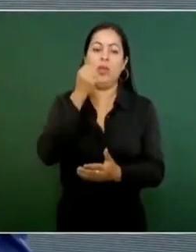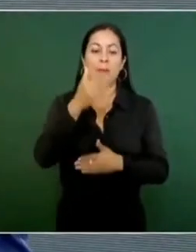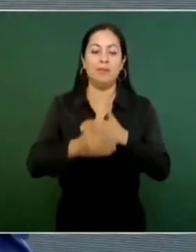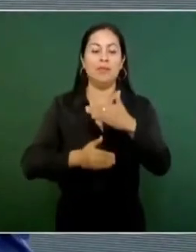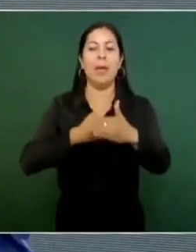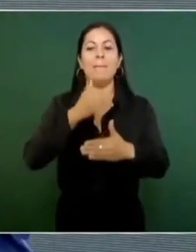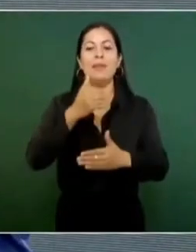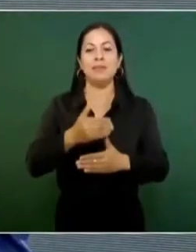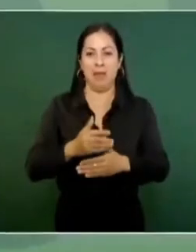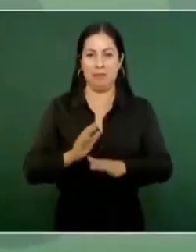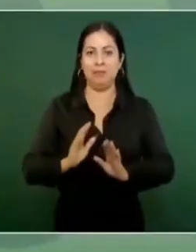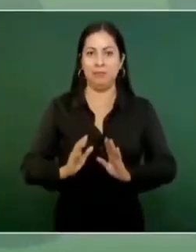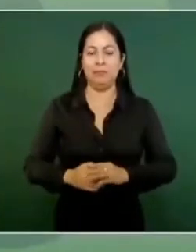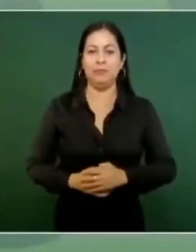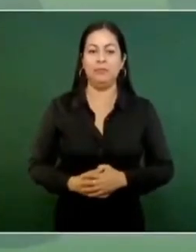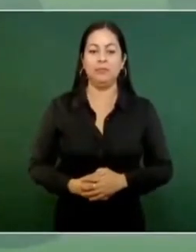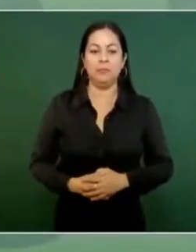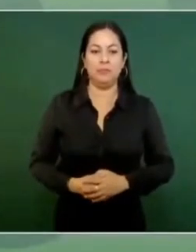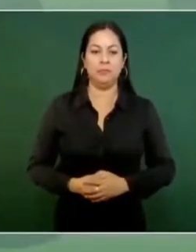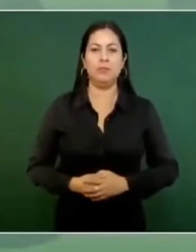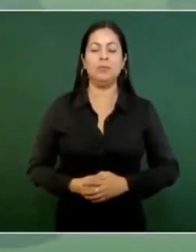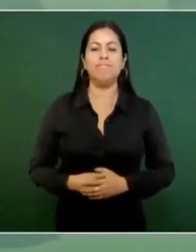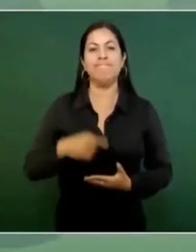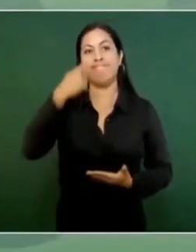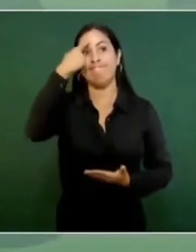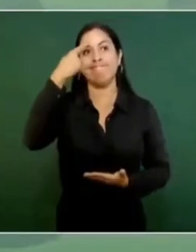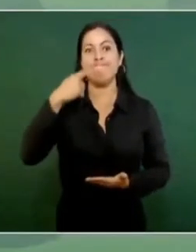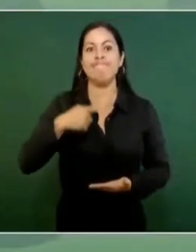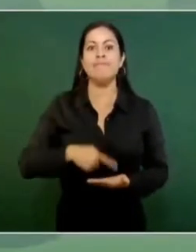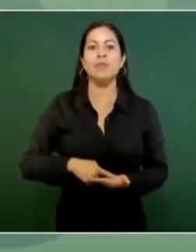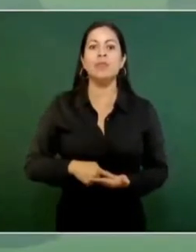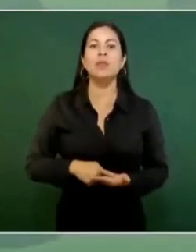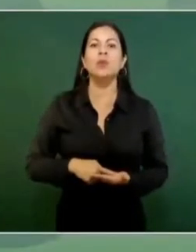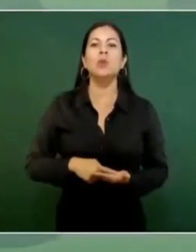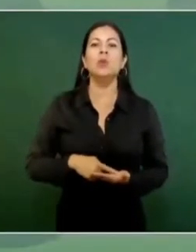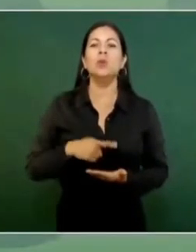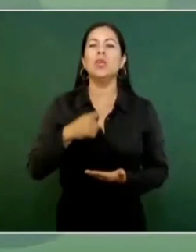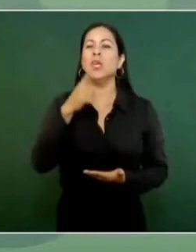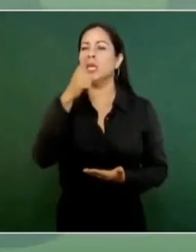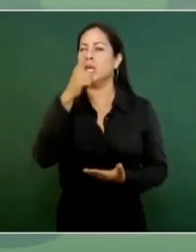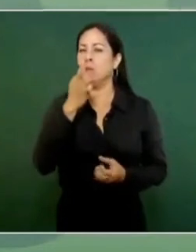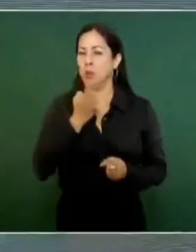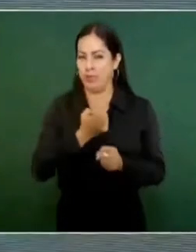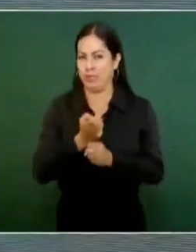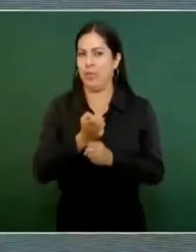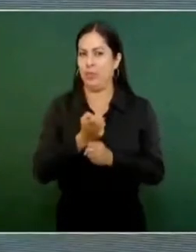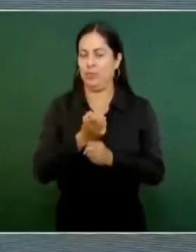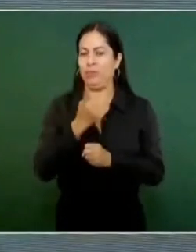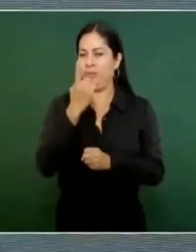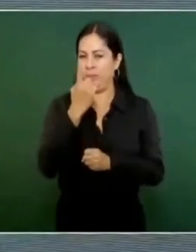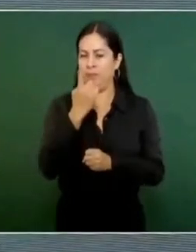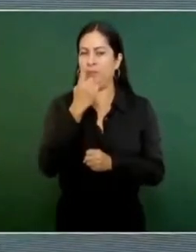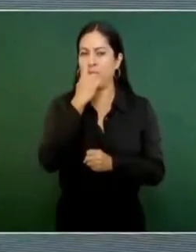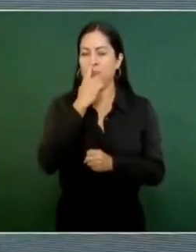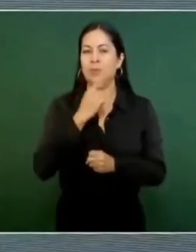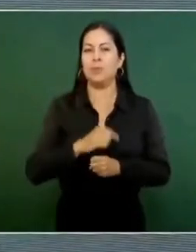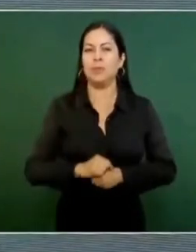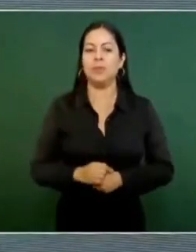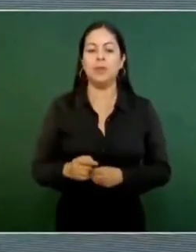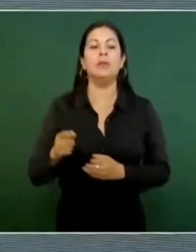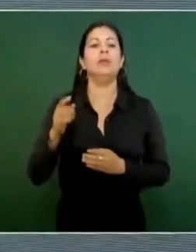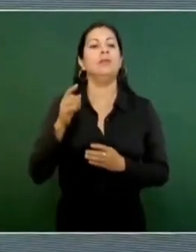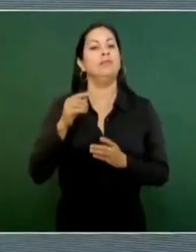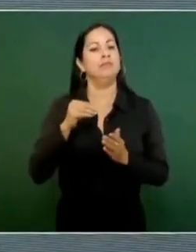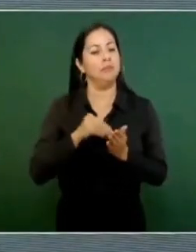creo que en un municipio, en un estado y todavía